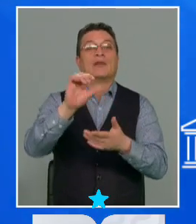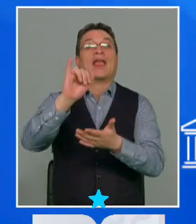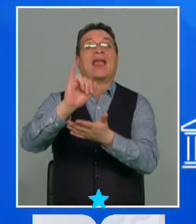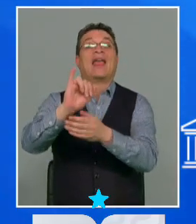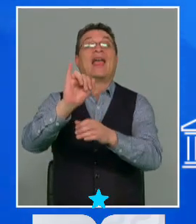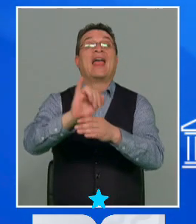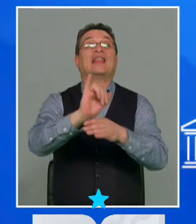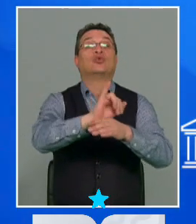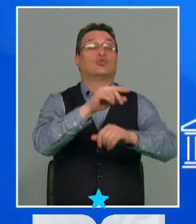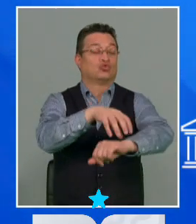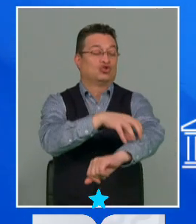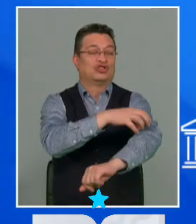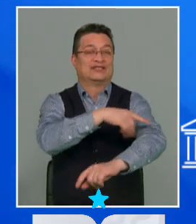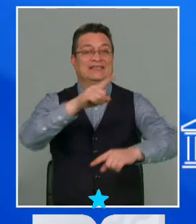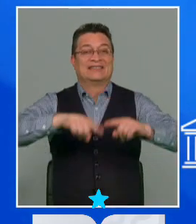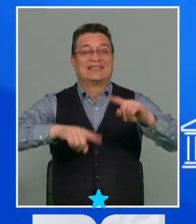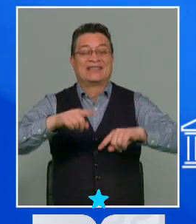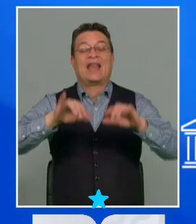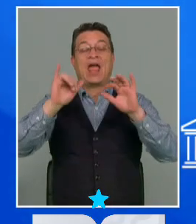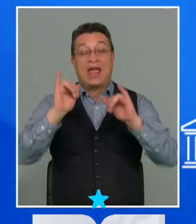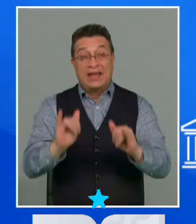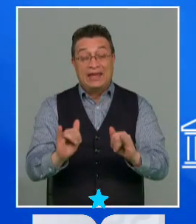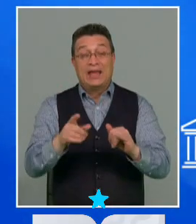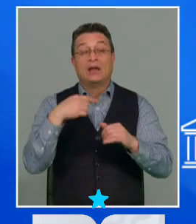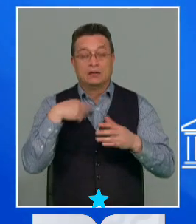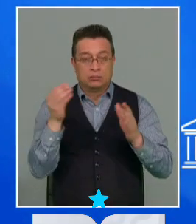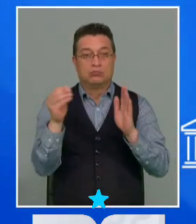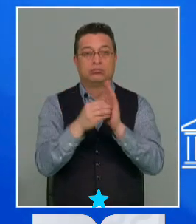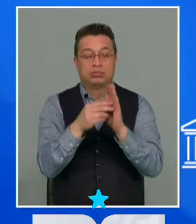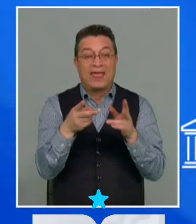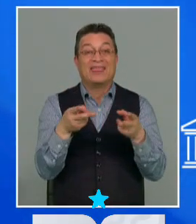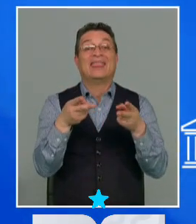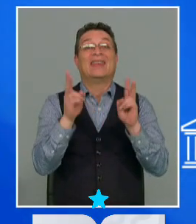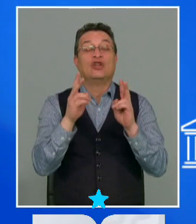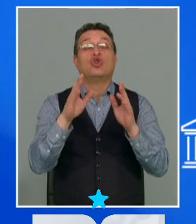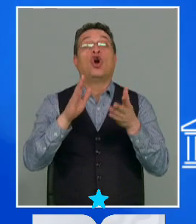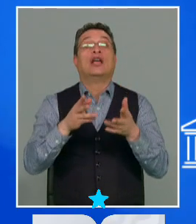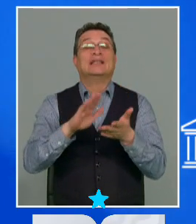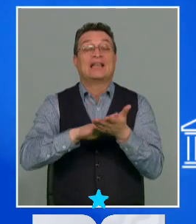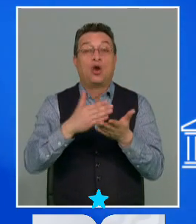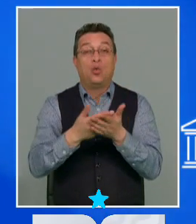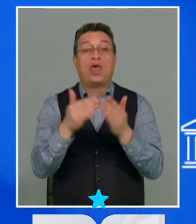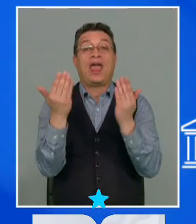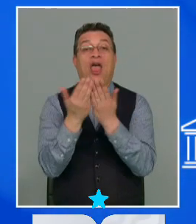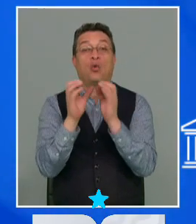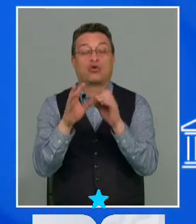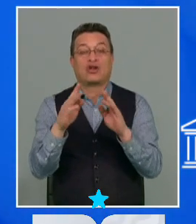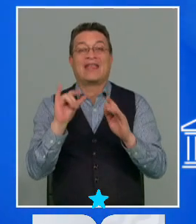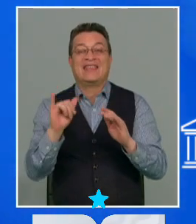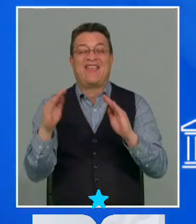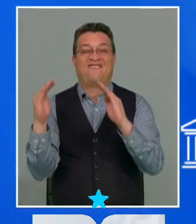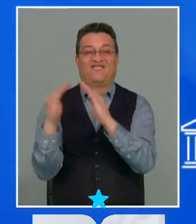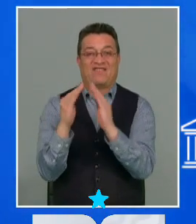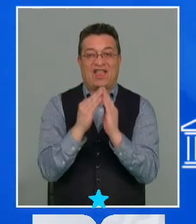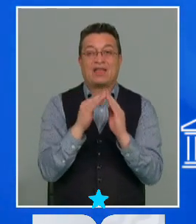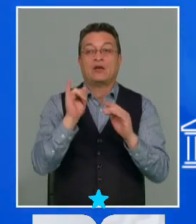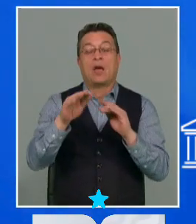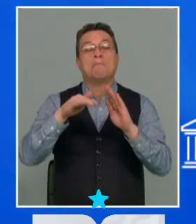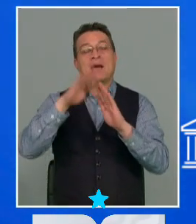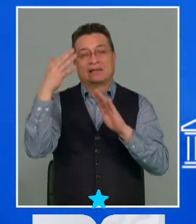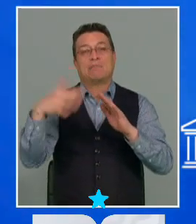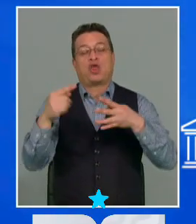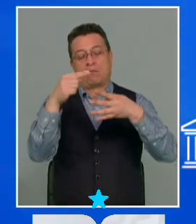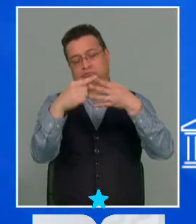territoriales, las que implementen el derecho a la salud, educación y vivienda. ¿Hay un listado más extenso? Esas son algunas de las que destacamos